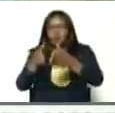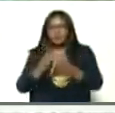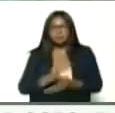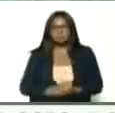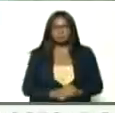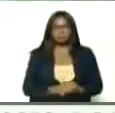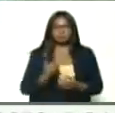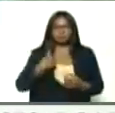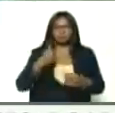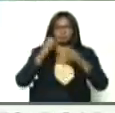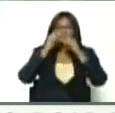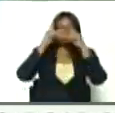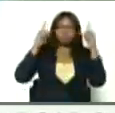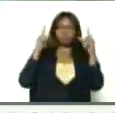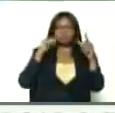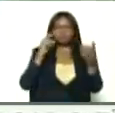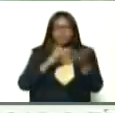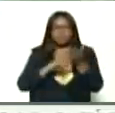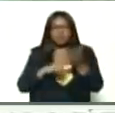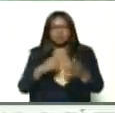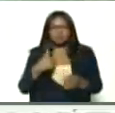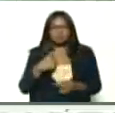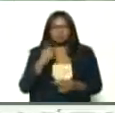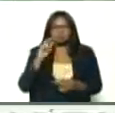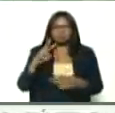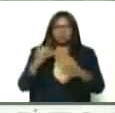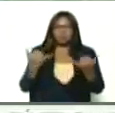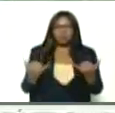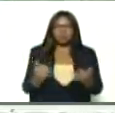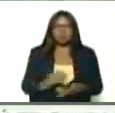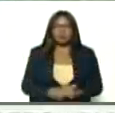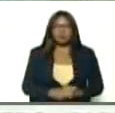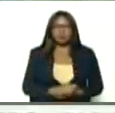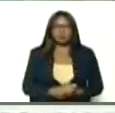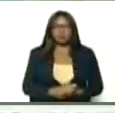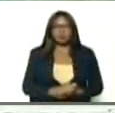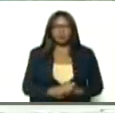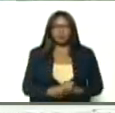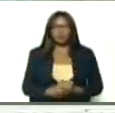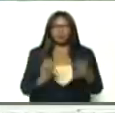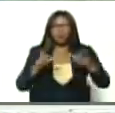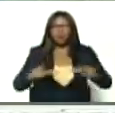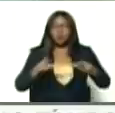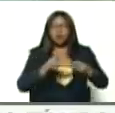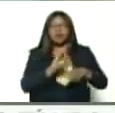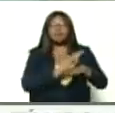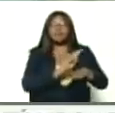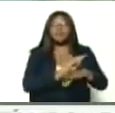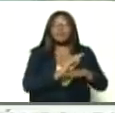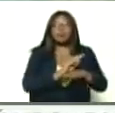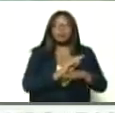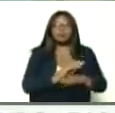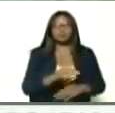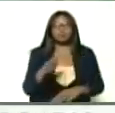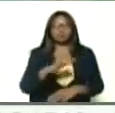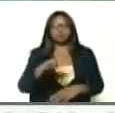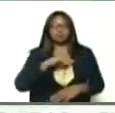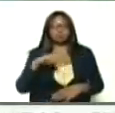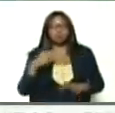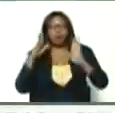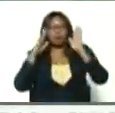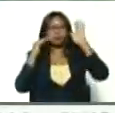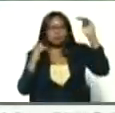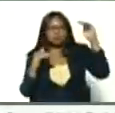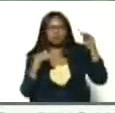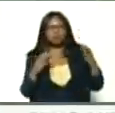era impresionante, llegó un momento que, en los campamentos de albergue, donde le dábamos atención